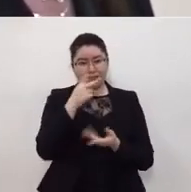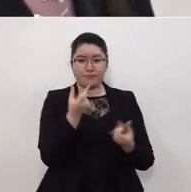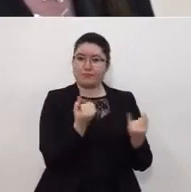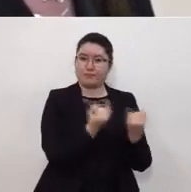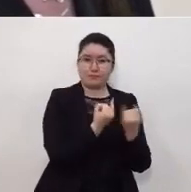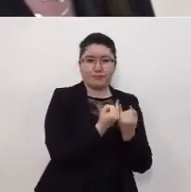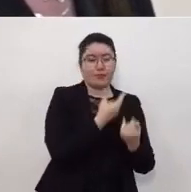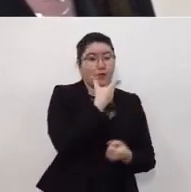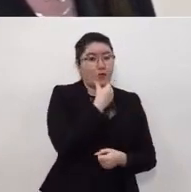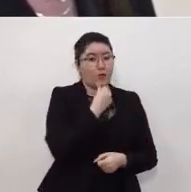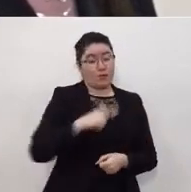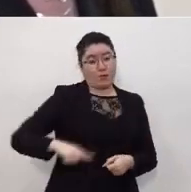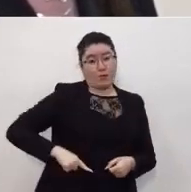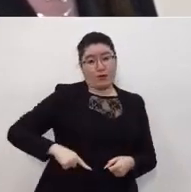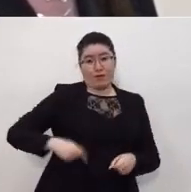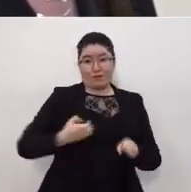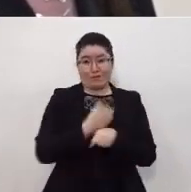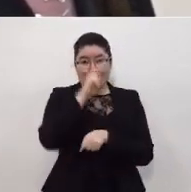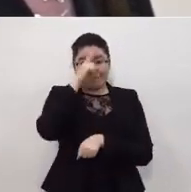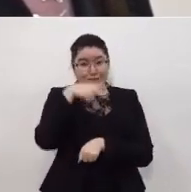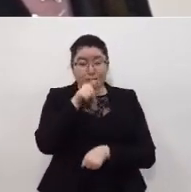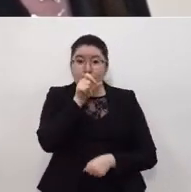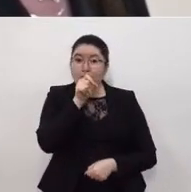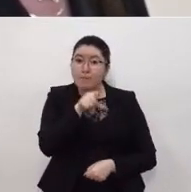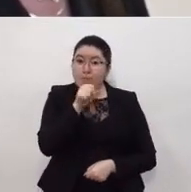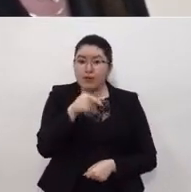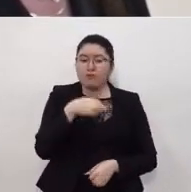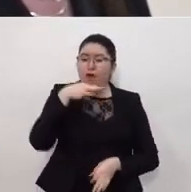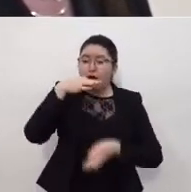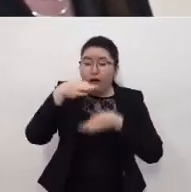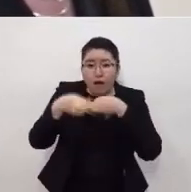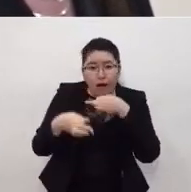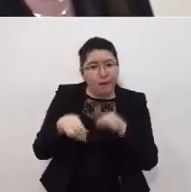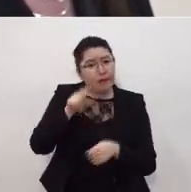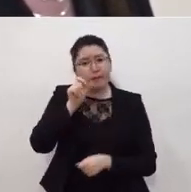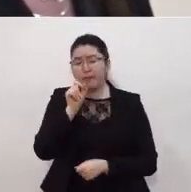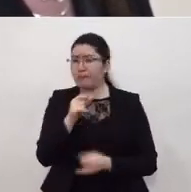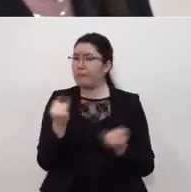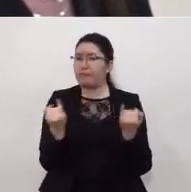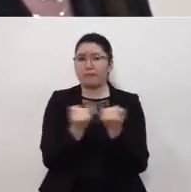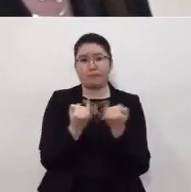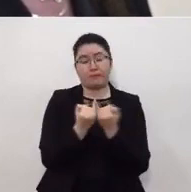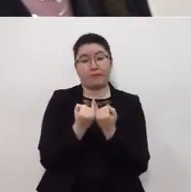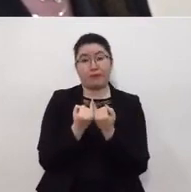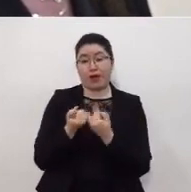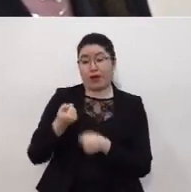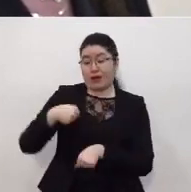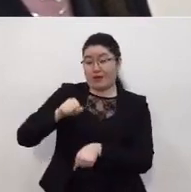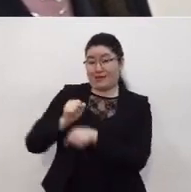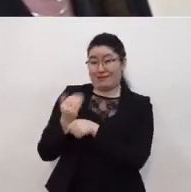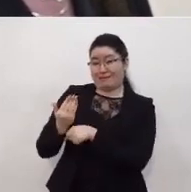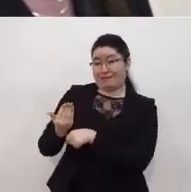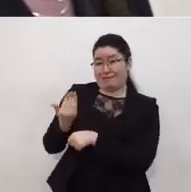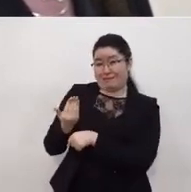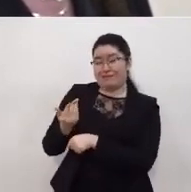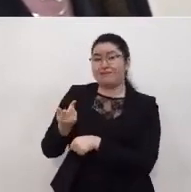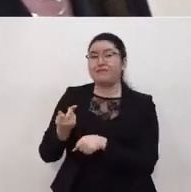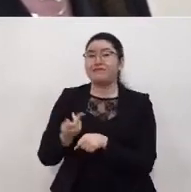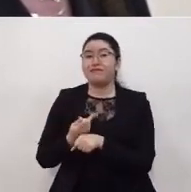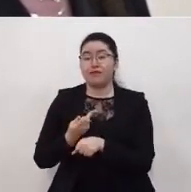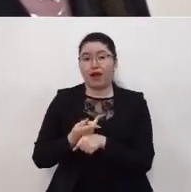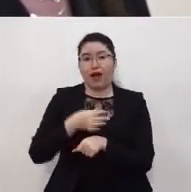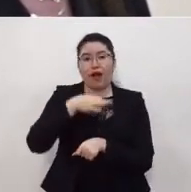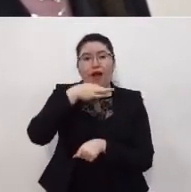del Estado de México hicieron sus respectivos llamados en ese mismo sentido y la semana pasada la semana más reciente